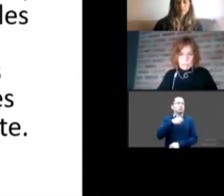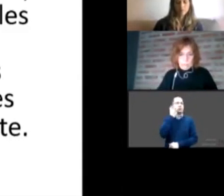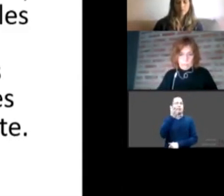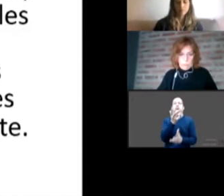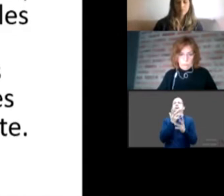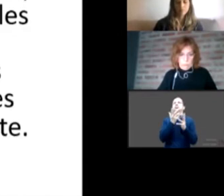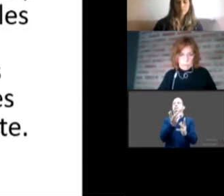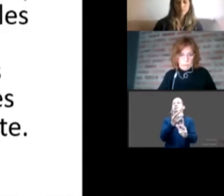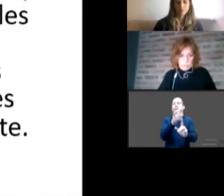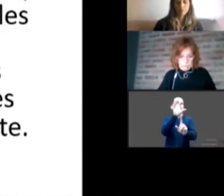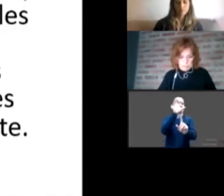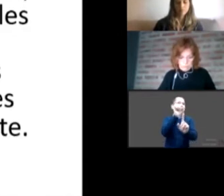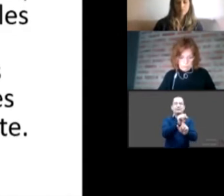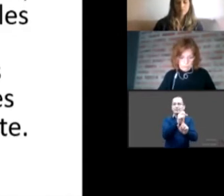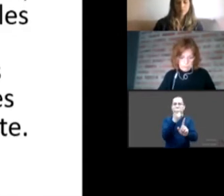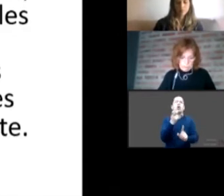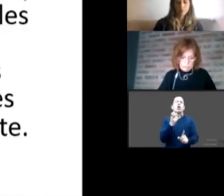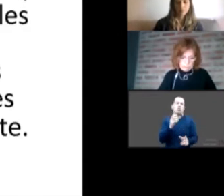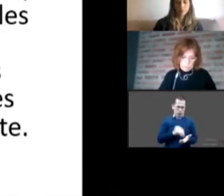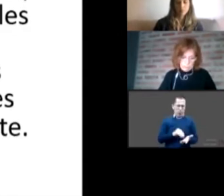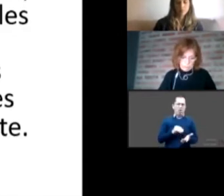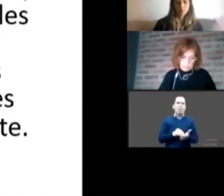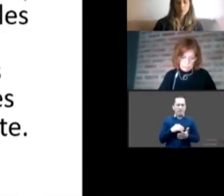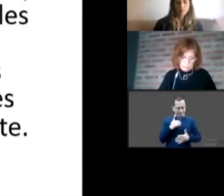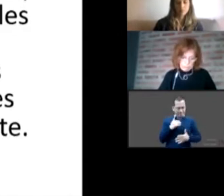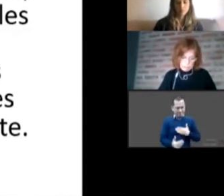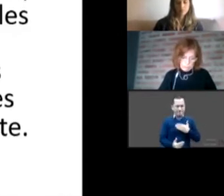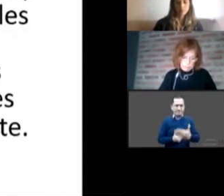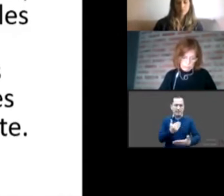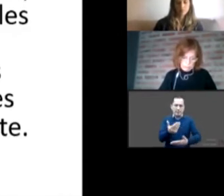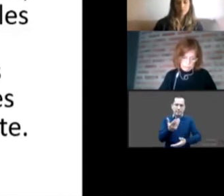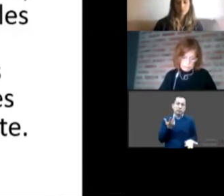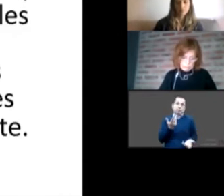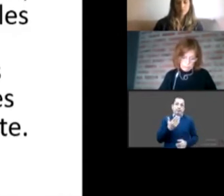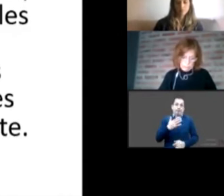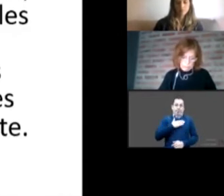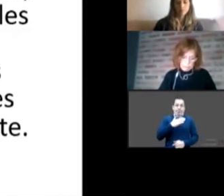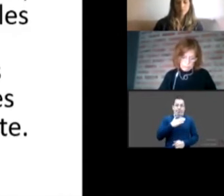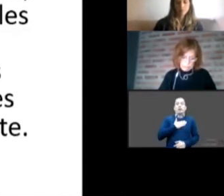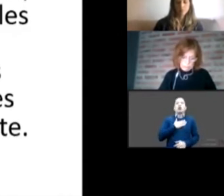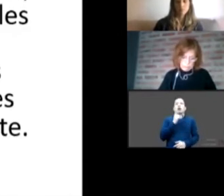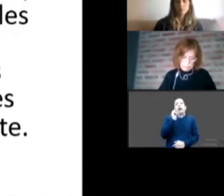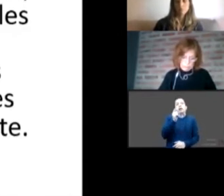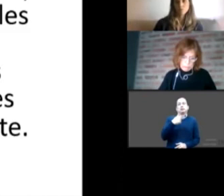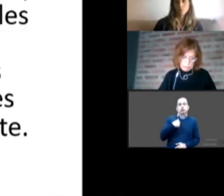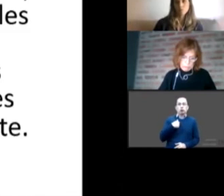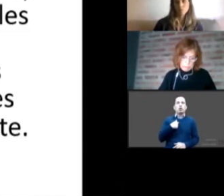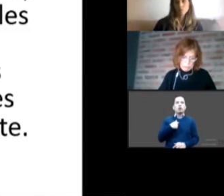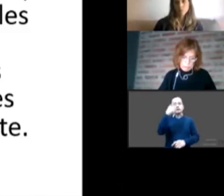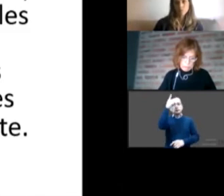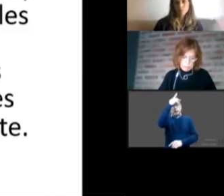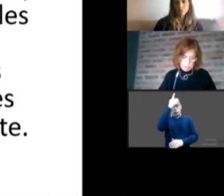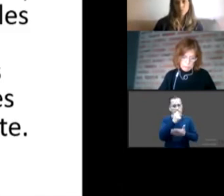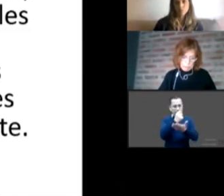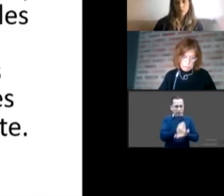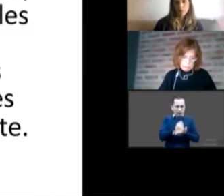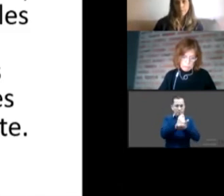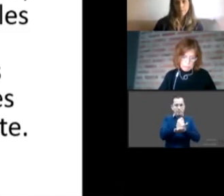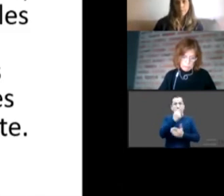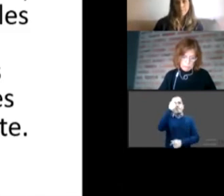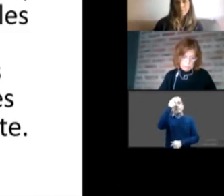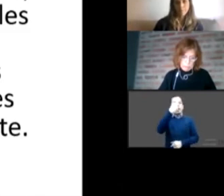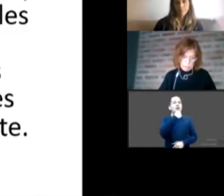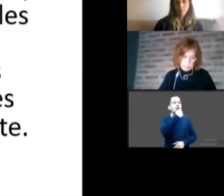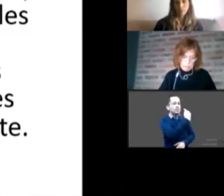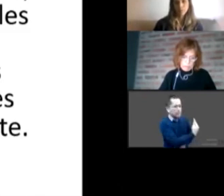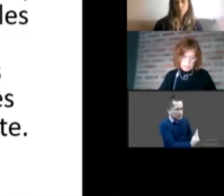psicoterapeuta y trabajando con las familias y con los niños es algo que se trata de tejer cotidianamente.